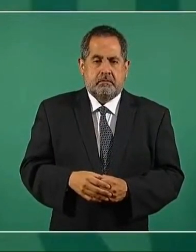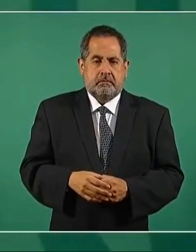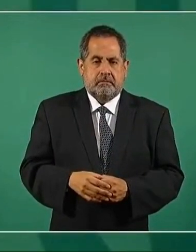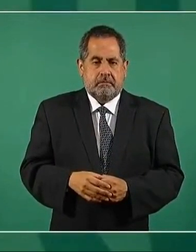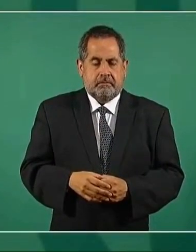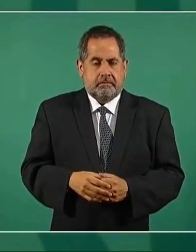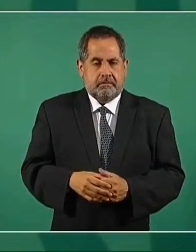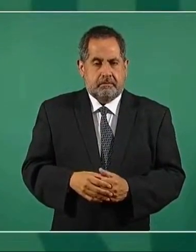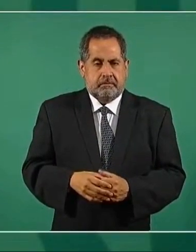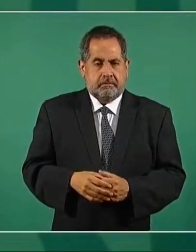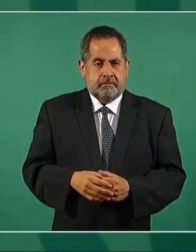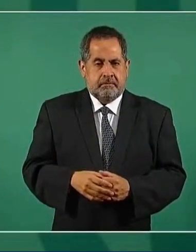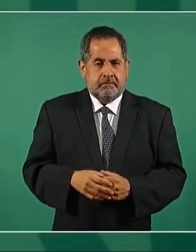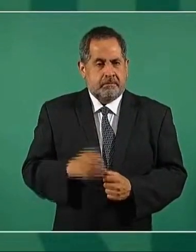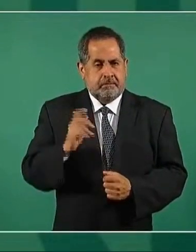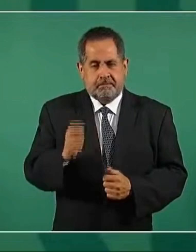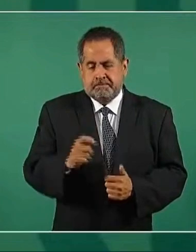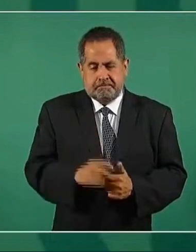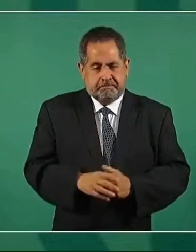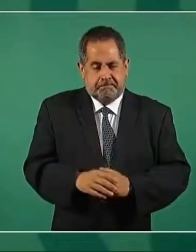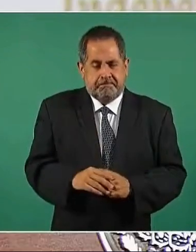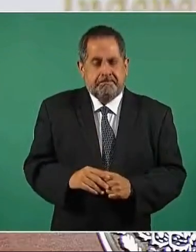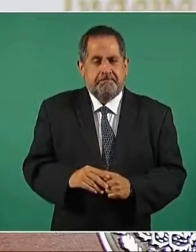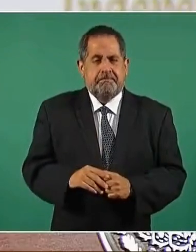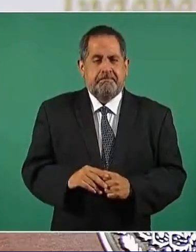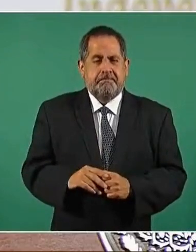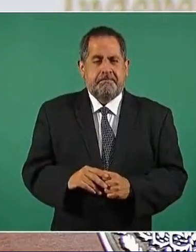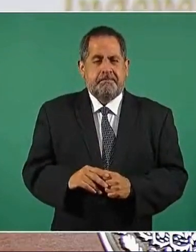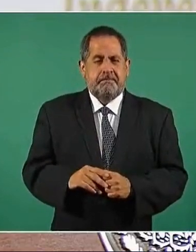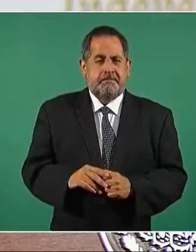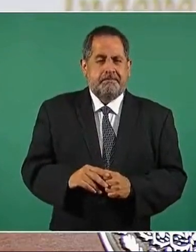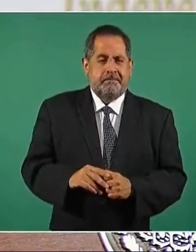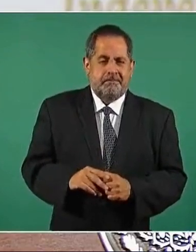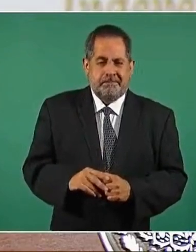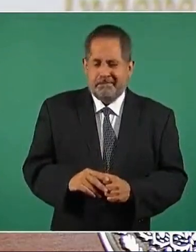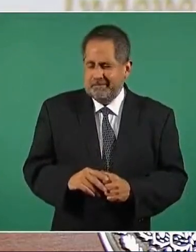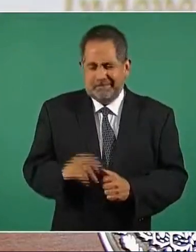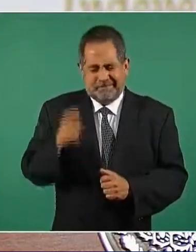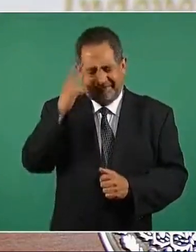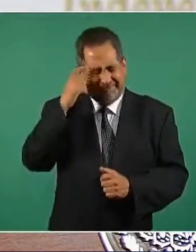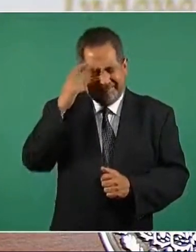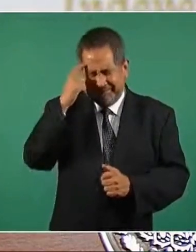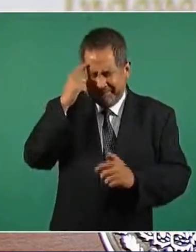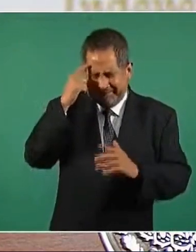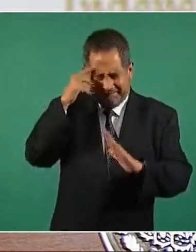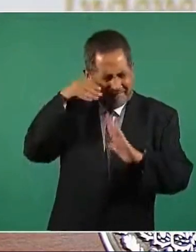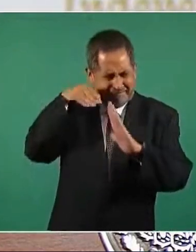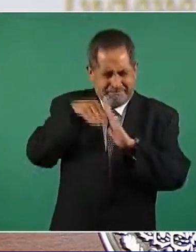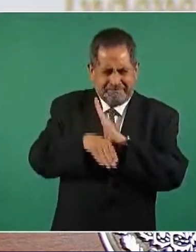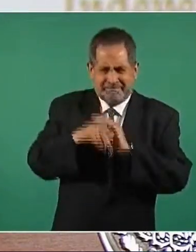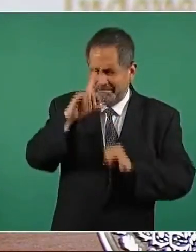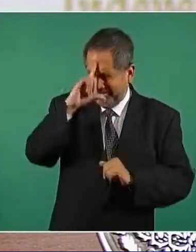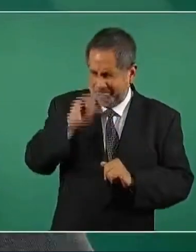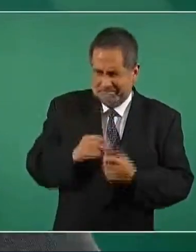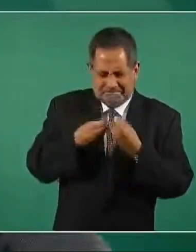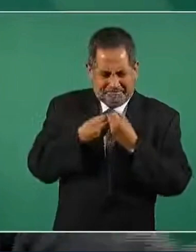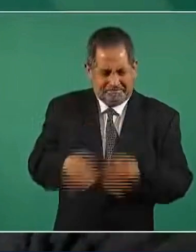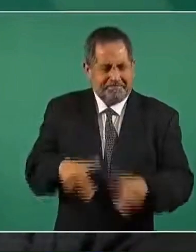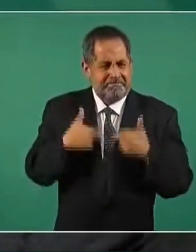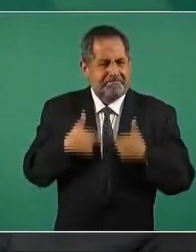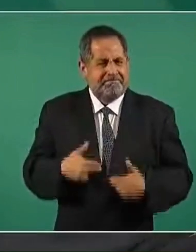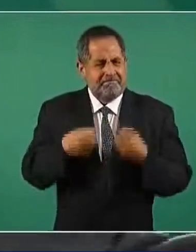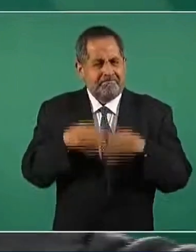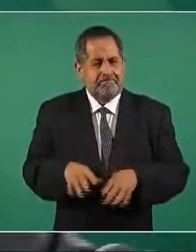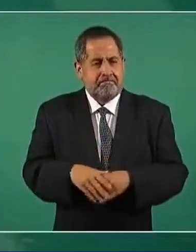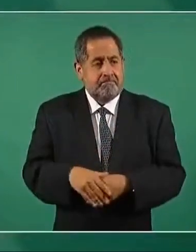Es la plena descomposición, la decadencia. Pues